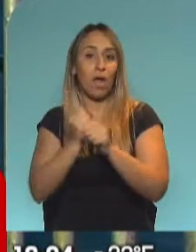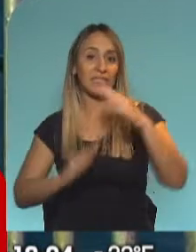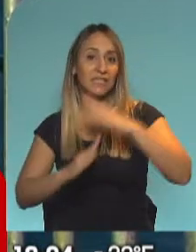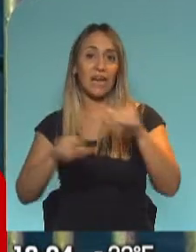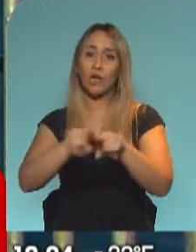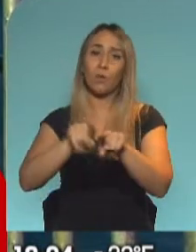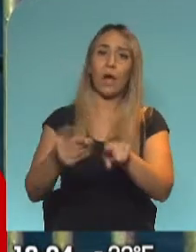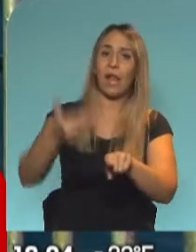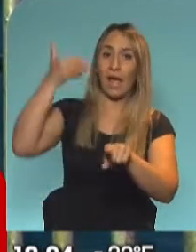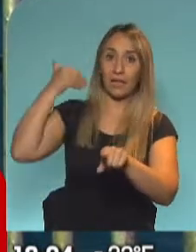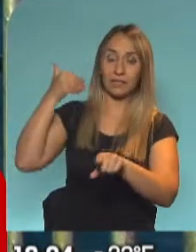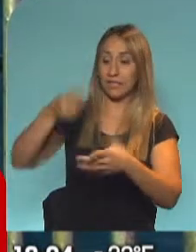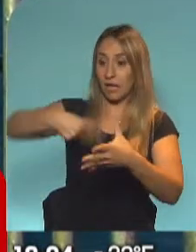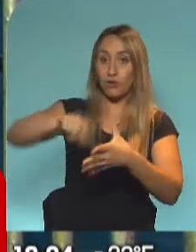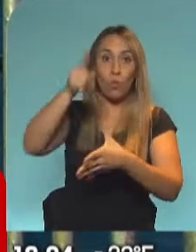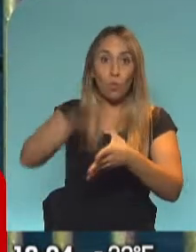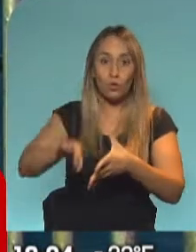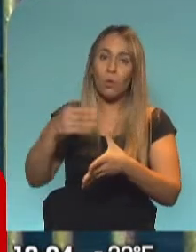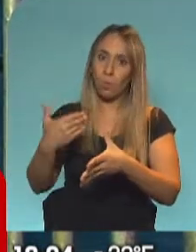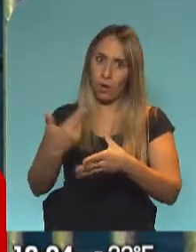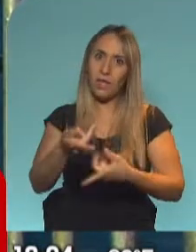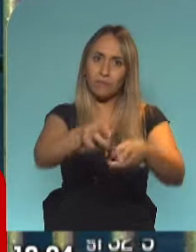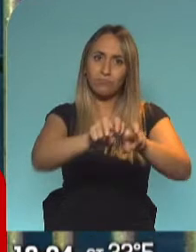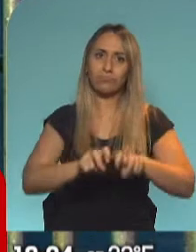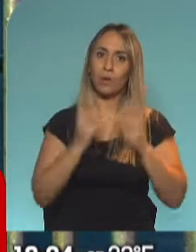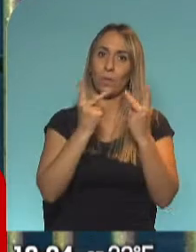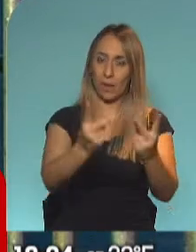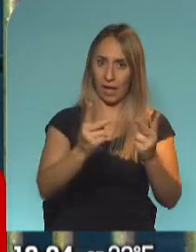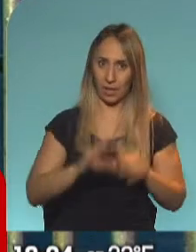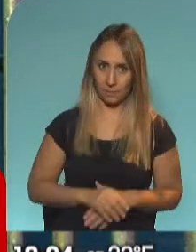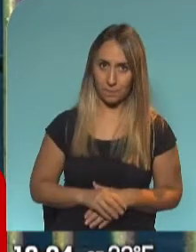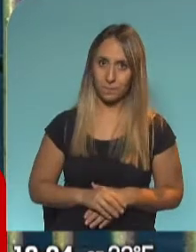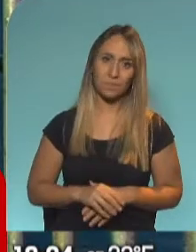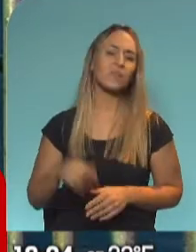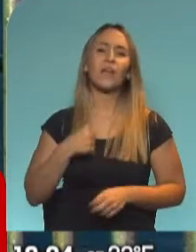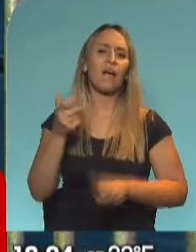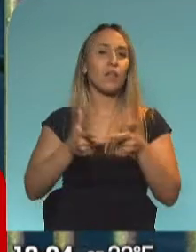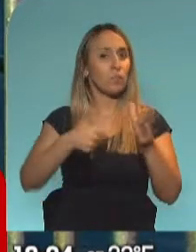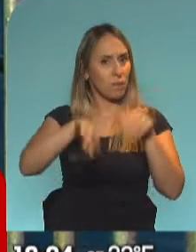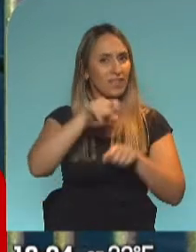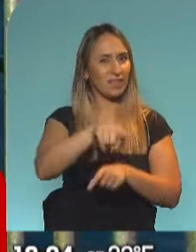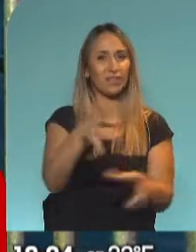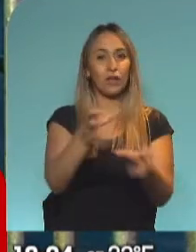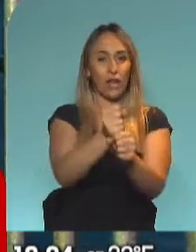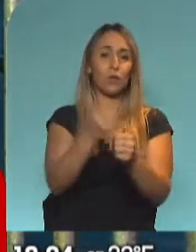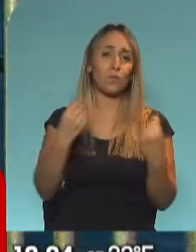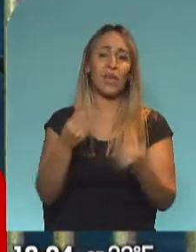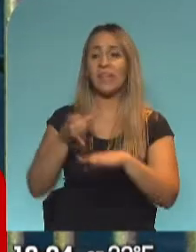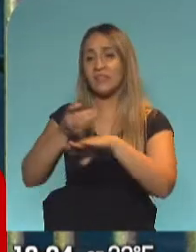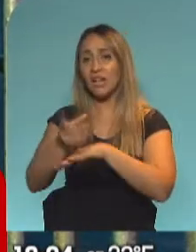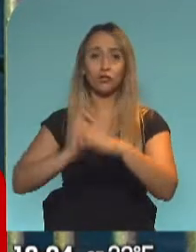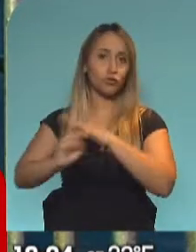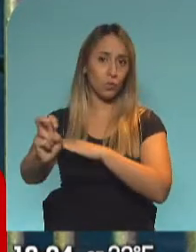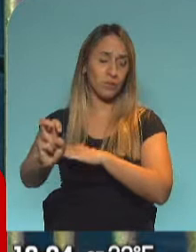un tiempo atrás, serían los únicos que pueden utilizar el transporte público. Y estoy hablando, precisamente, de colectivos. Porque trenes y subtes